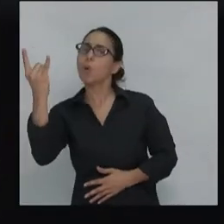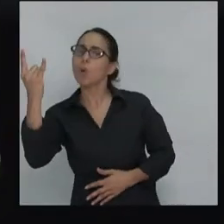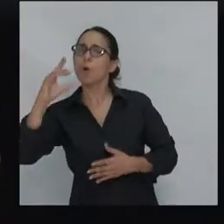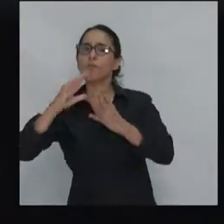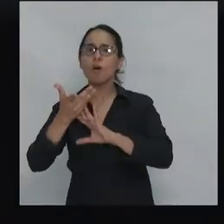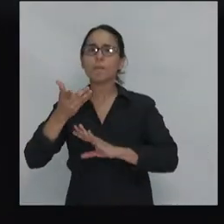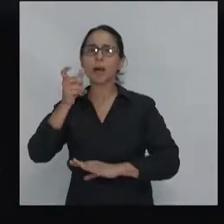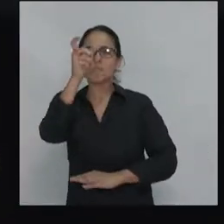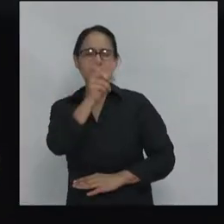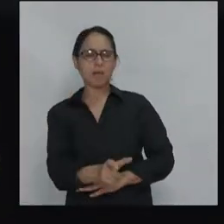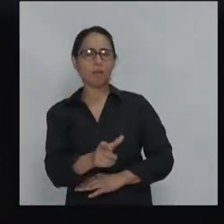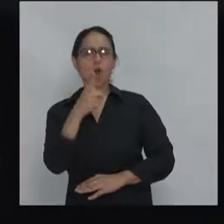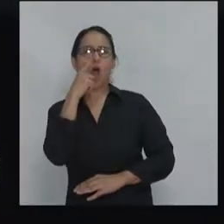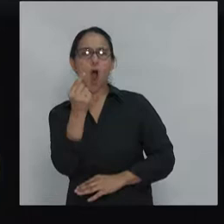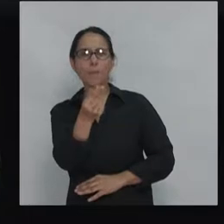vulgar